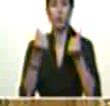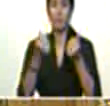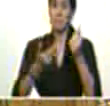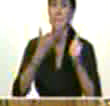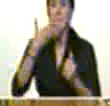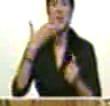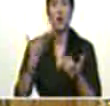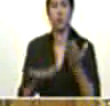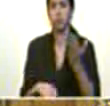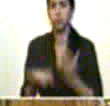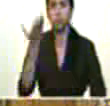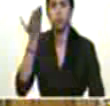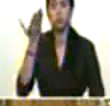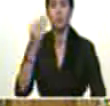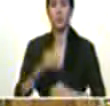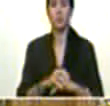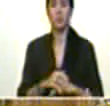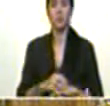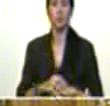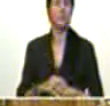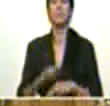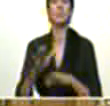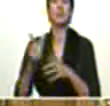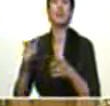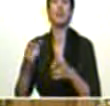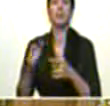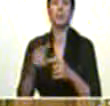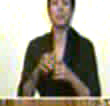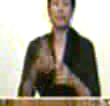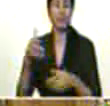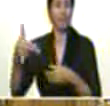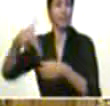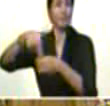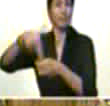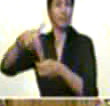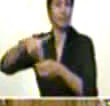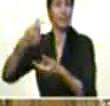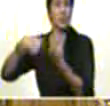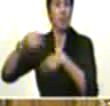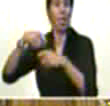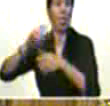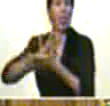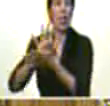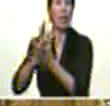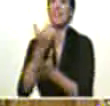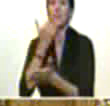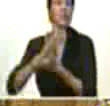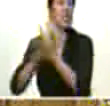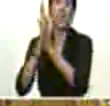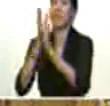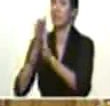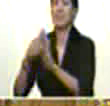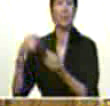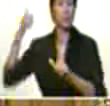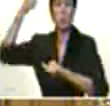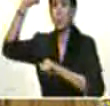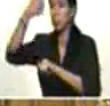agotada en fase terminal a una economía